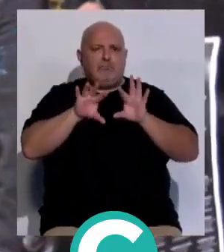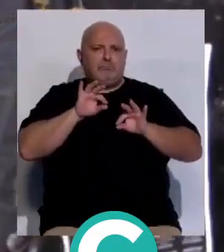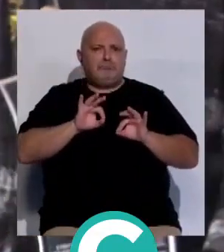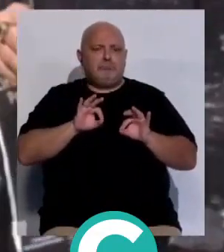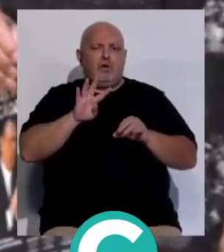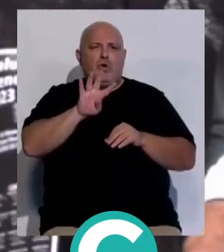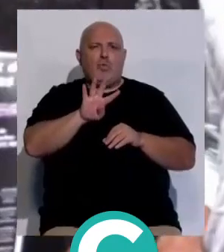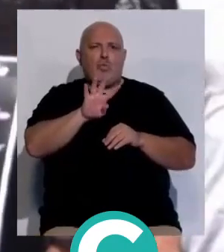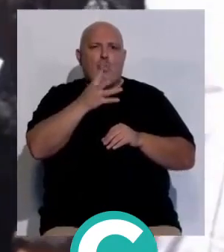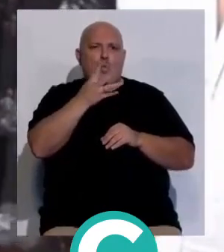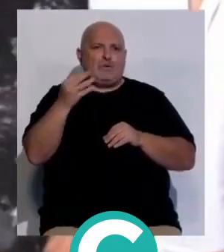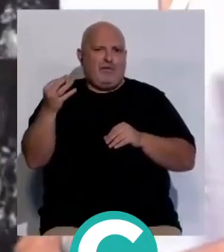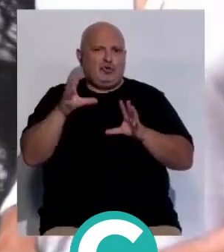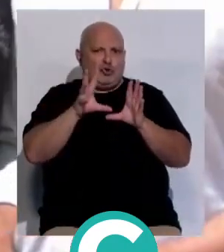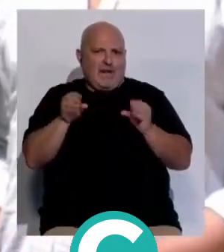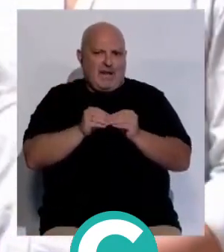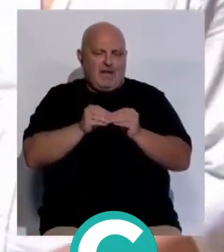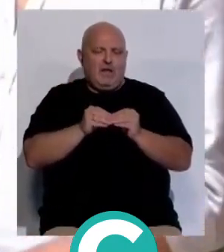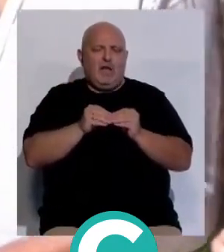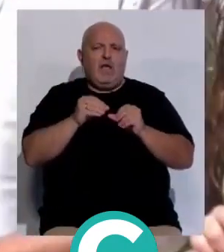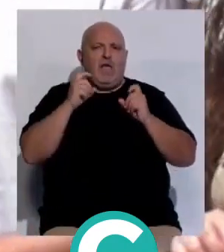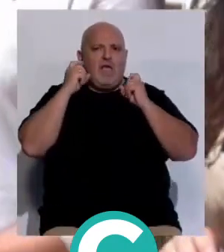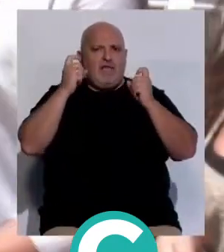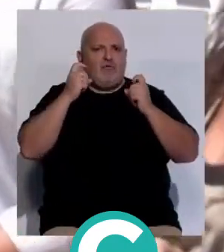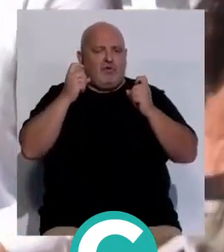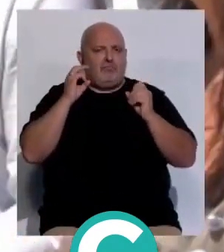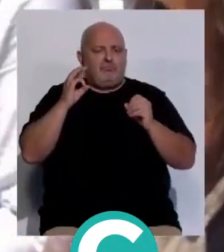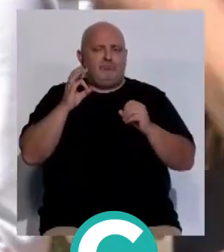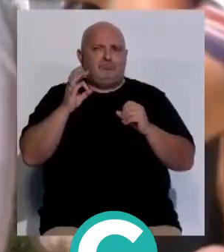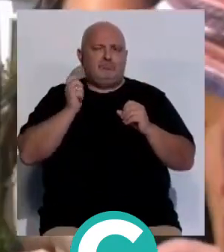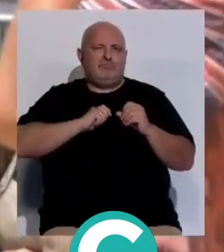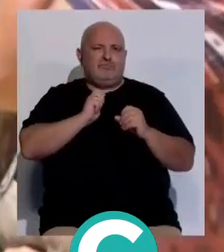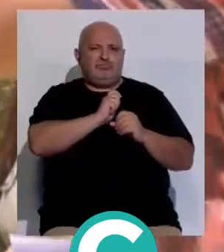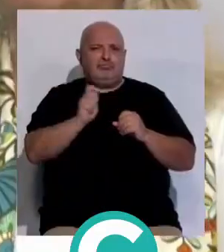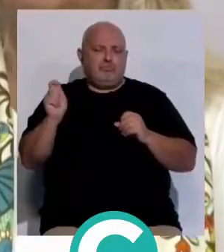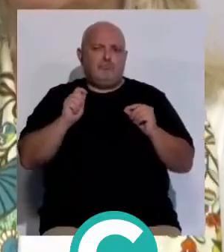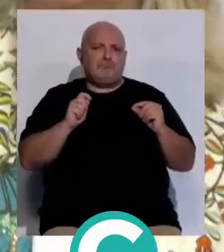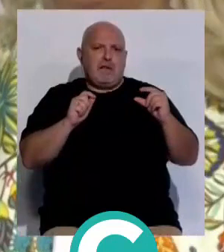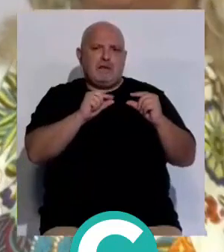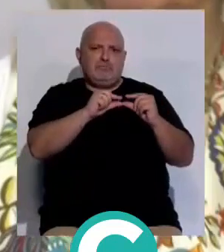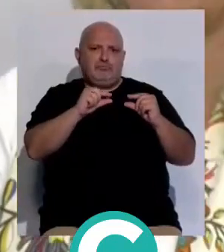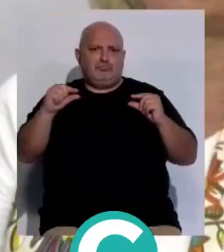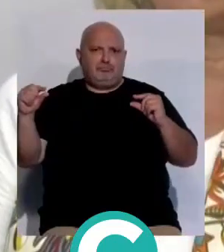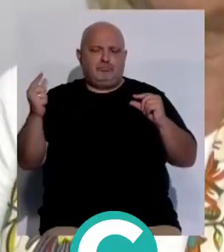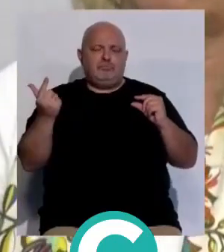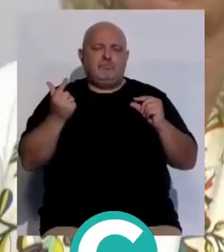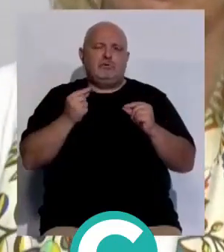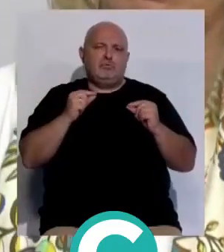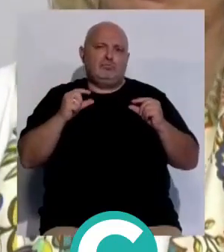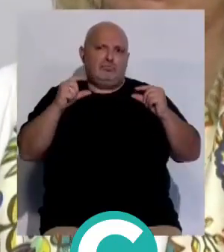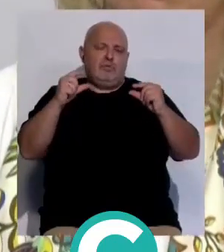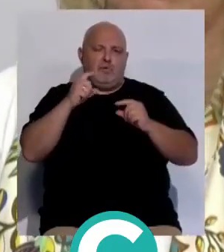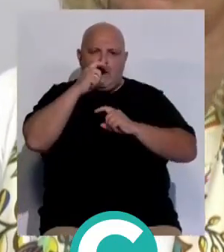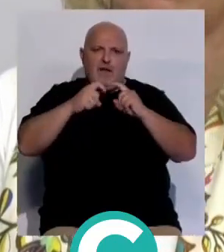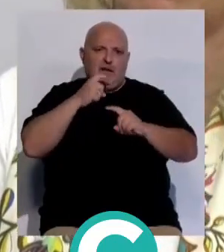que estar las 400 artistas en ese catálogo. Hemos hecho un esfuerzo, hemos subido los cachés artísticos un poquito y el objetivo es seguir subiéndolos